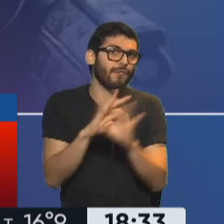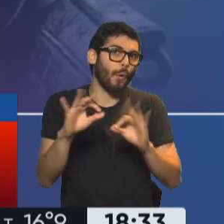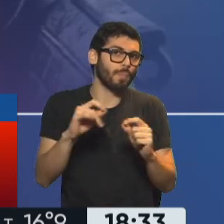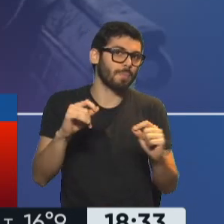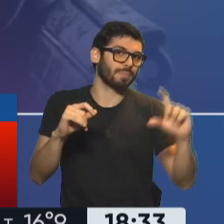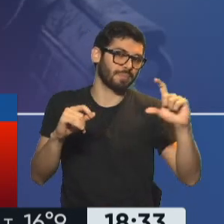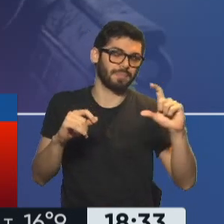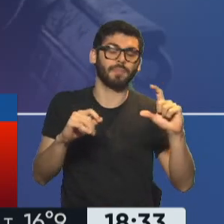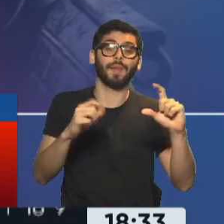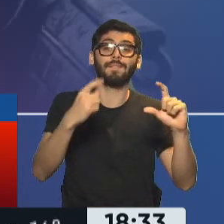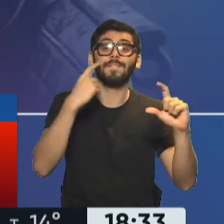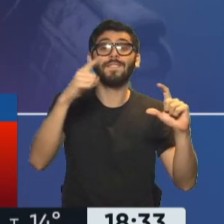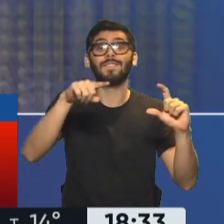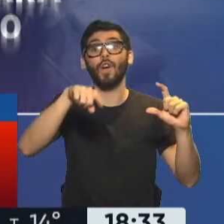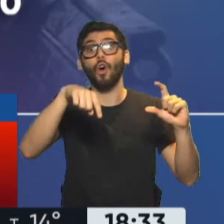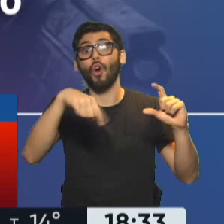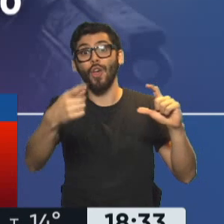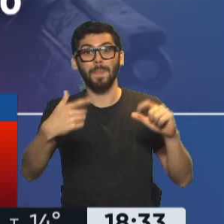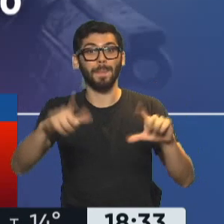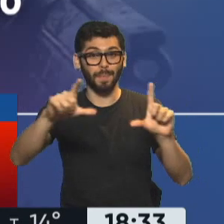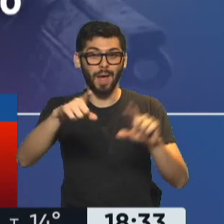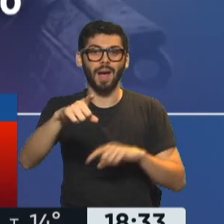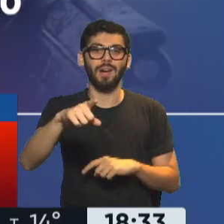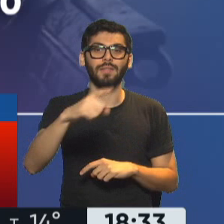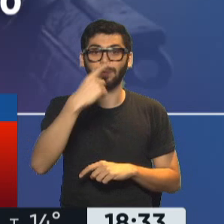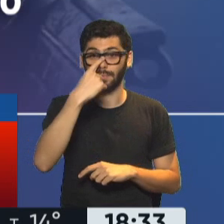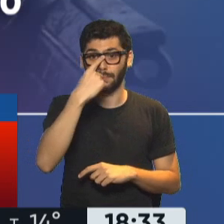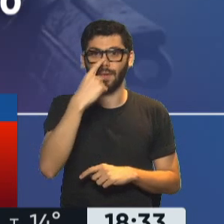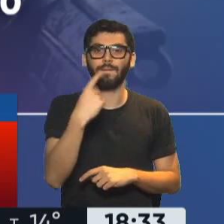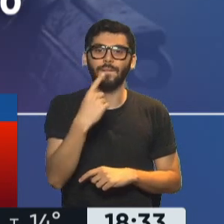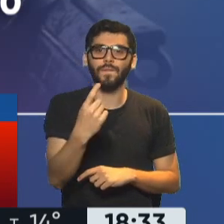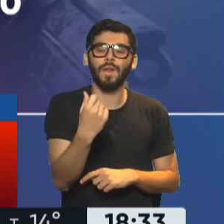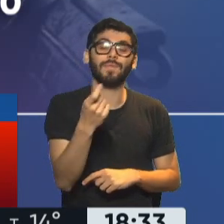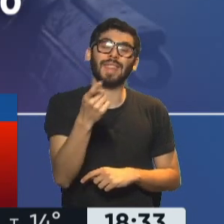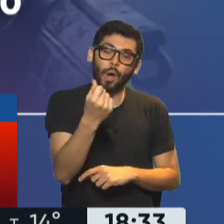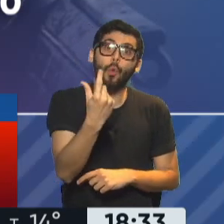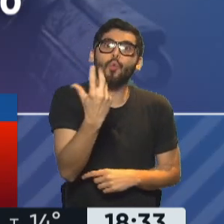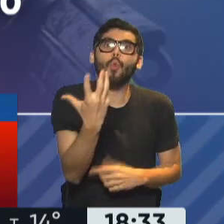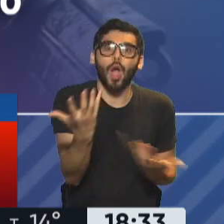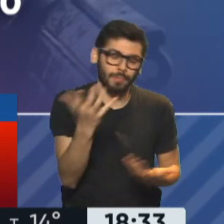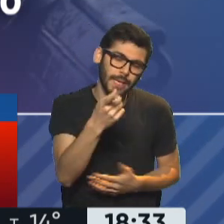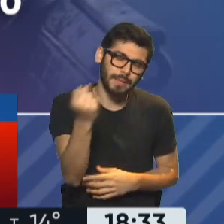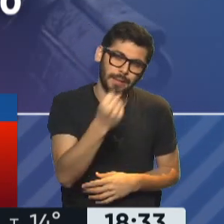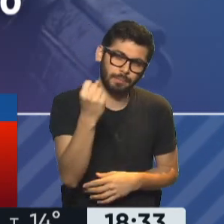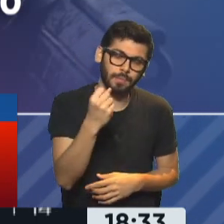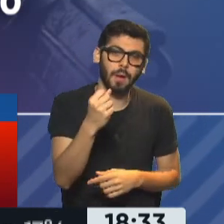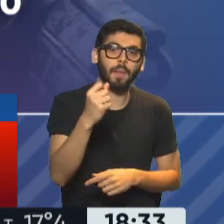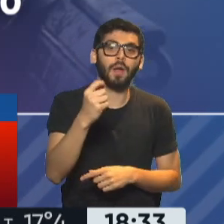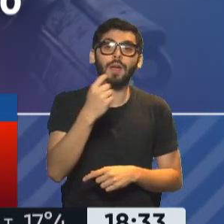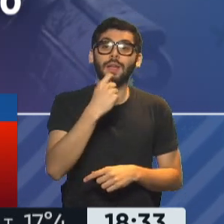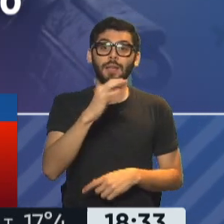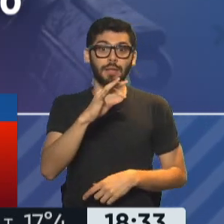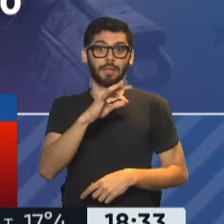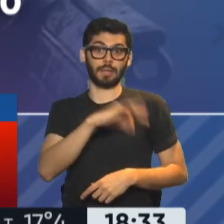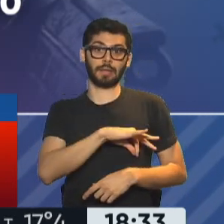movilidad. Y fíjate que en la próxima placa va a aparecer cuánto es, digamos, esto. Esto es muy importante para quienes perciban hasta 46